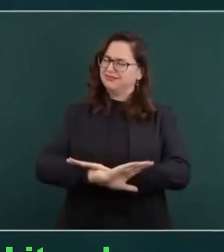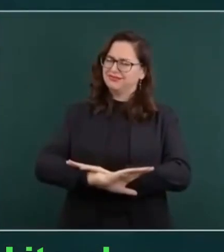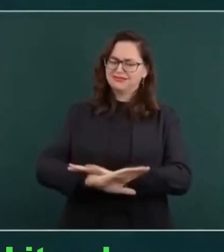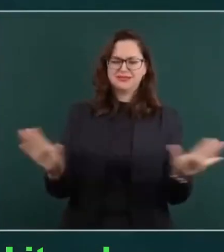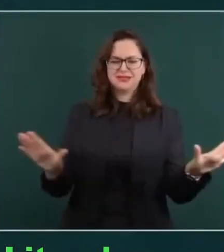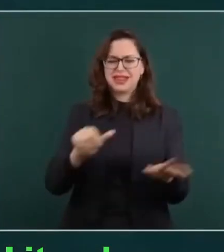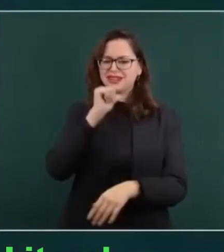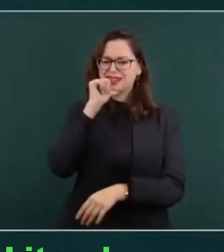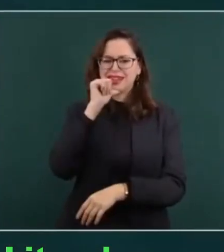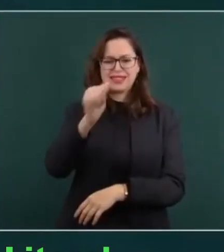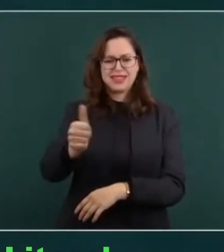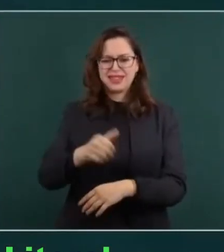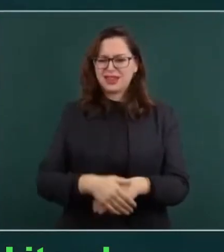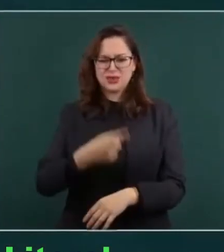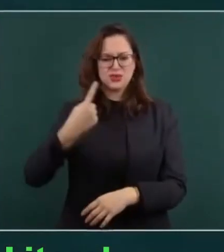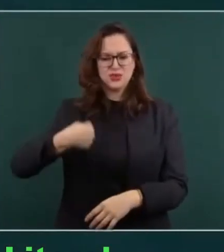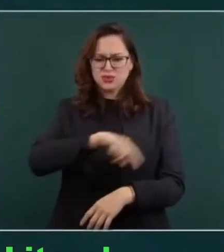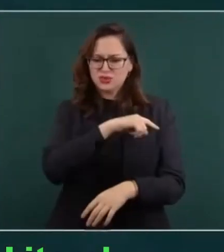Siempre hemos estado.